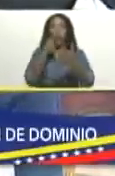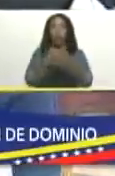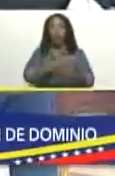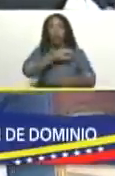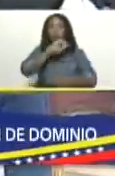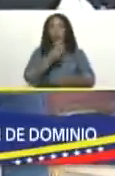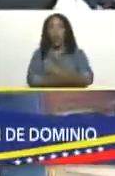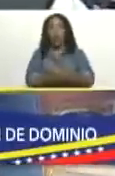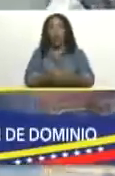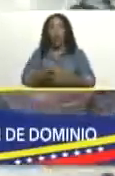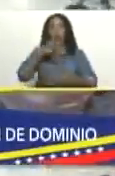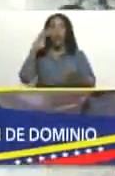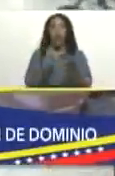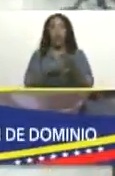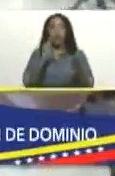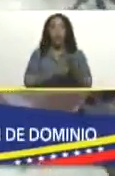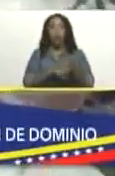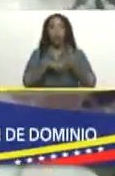por la verdad.